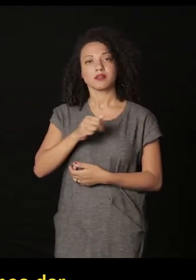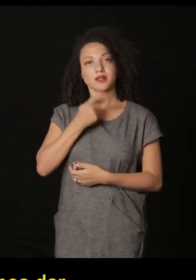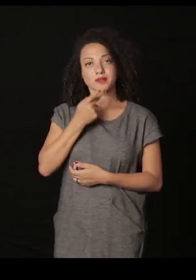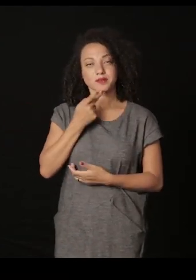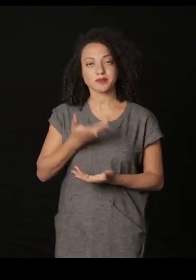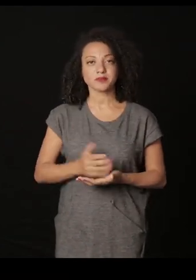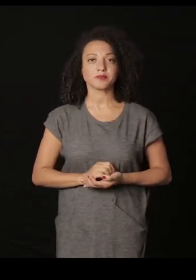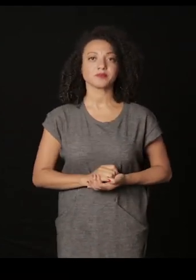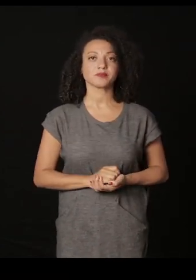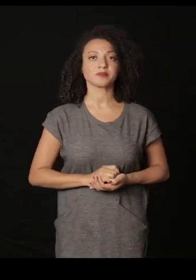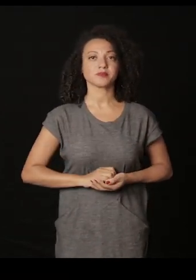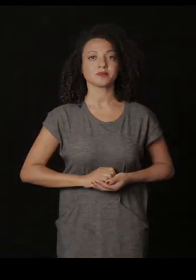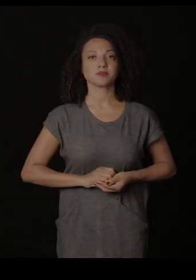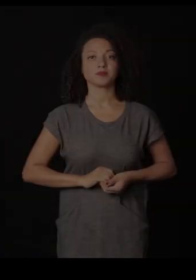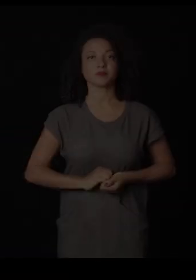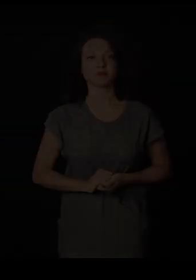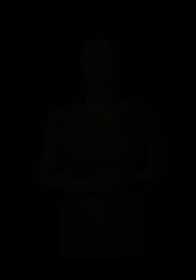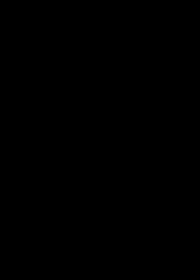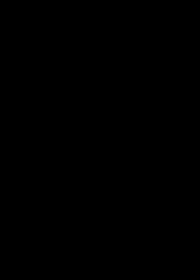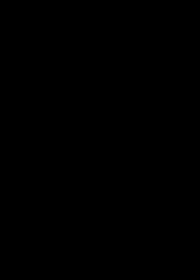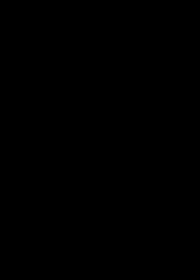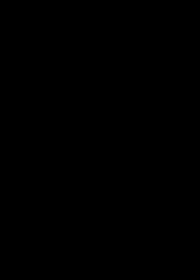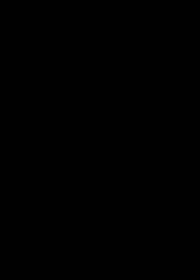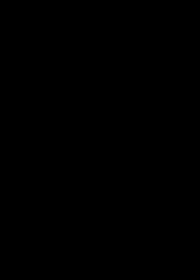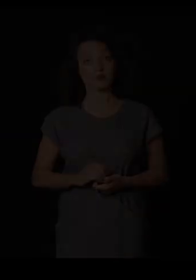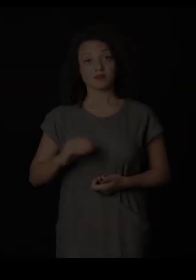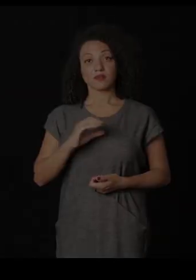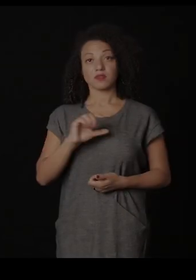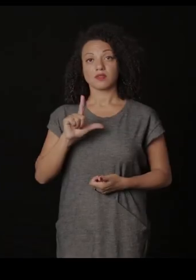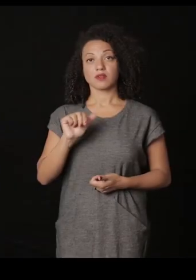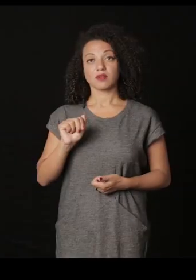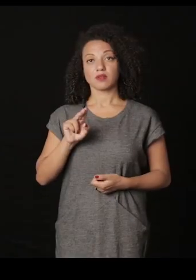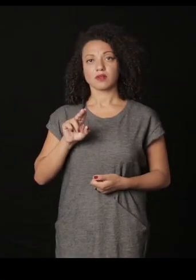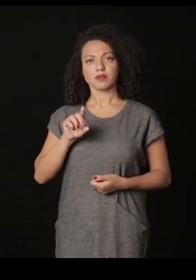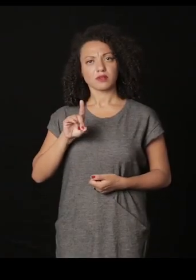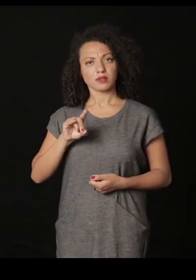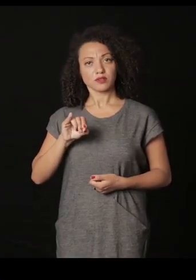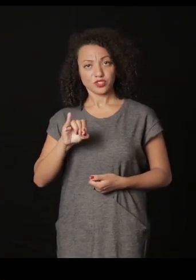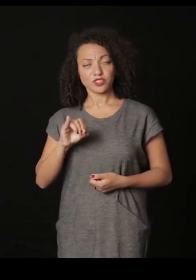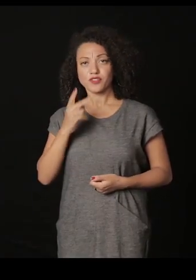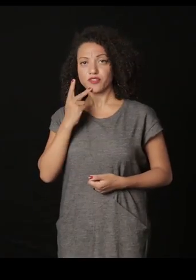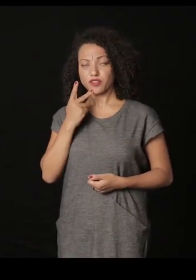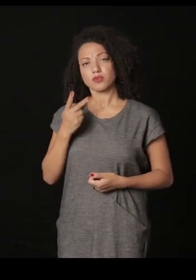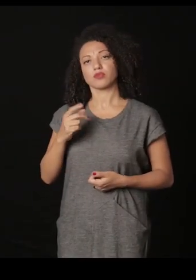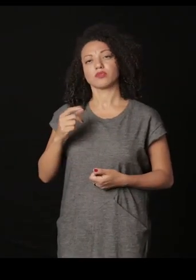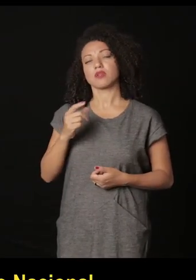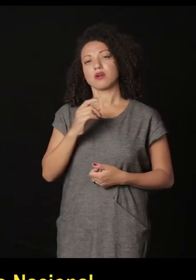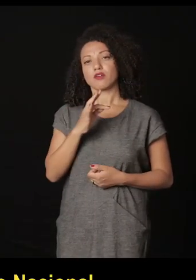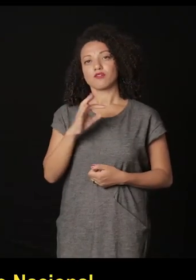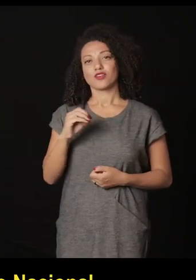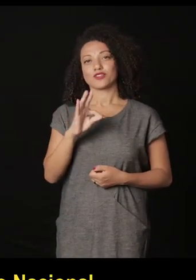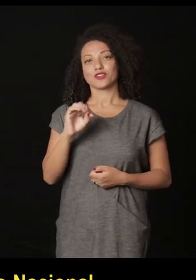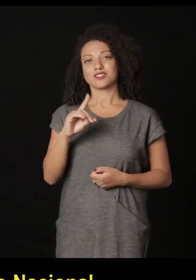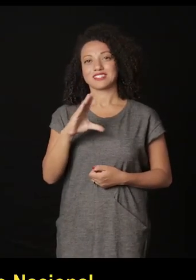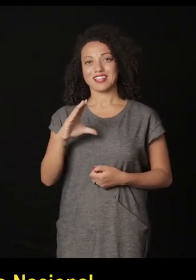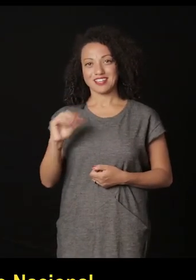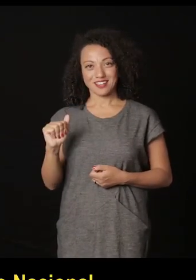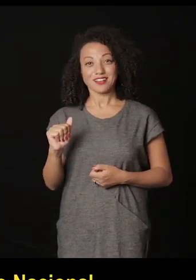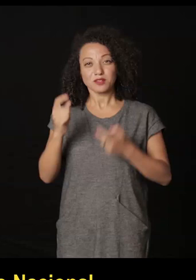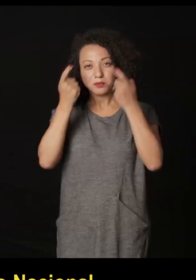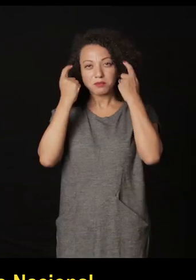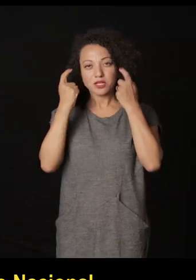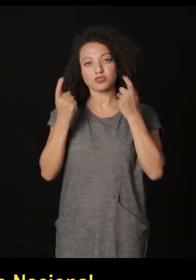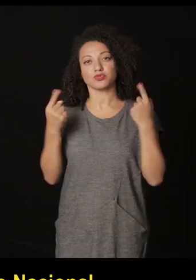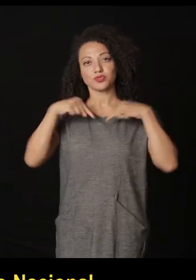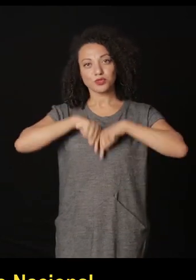pues ya les comentó Claudí que yo vengo de la fototeca